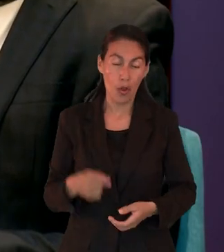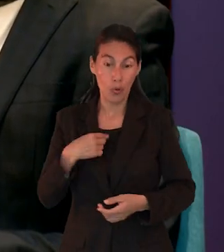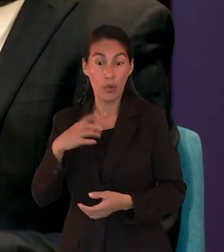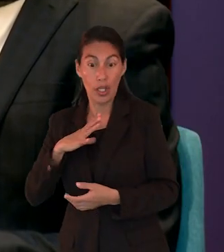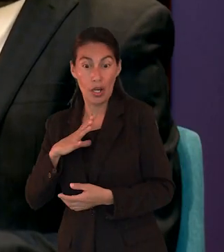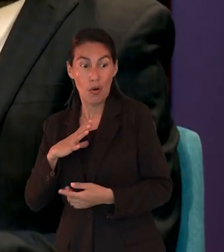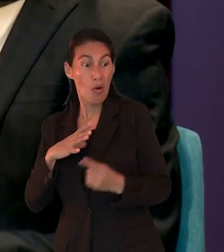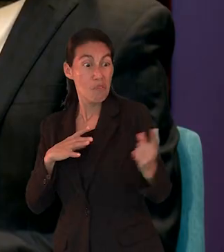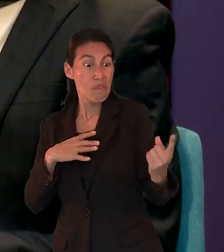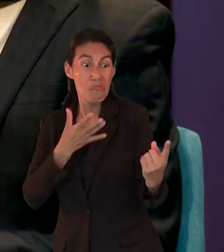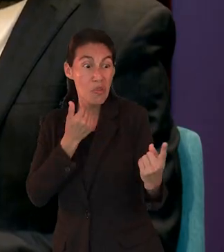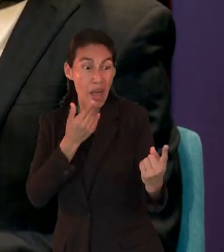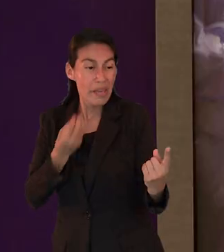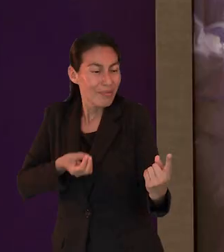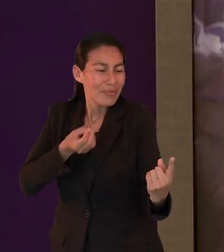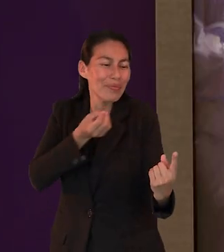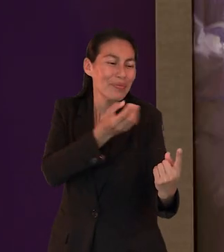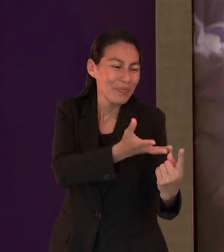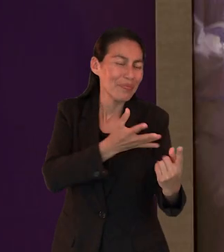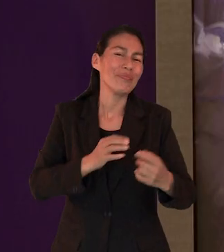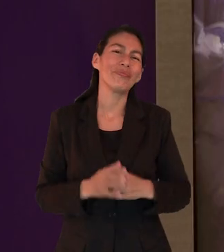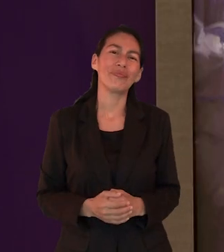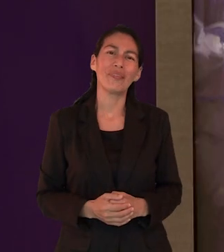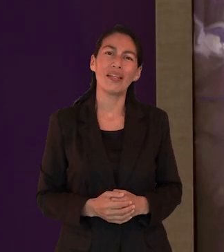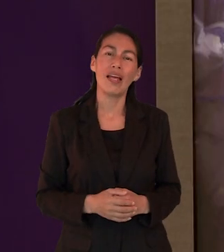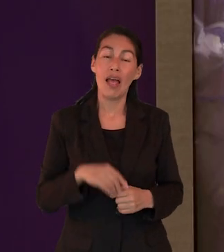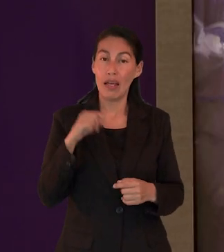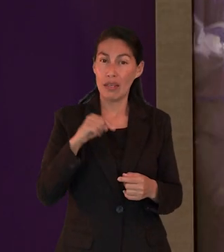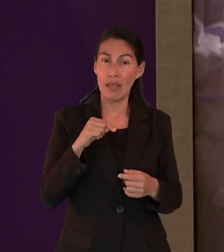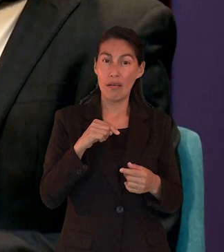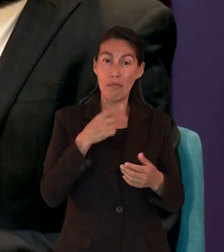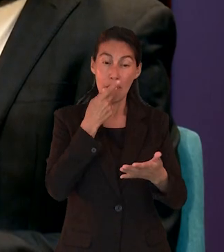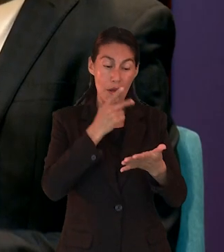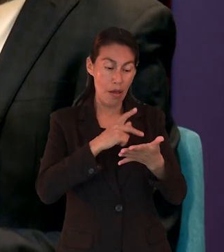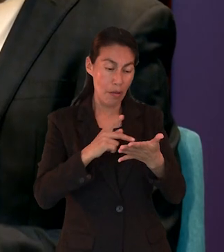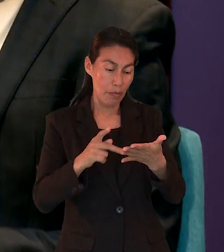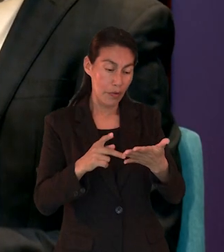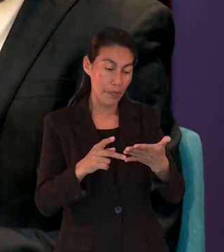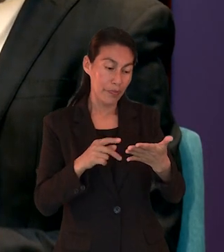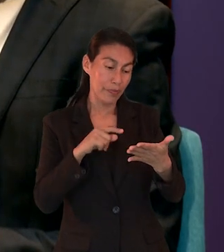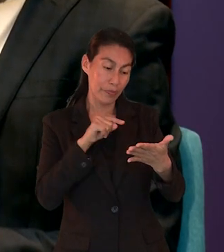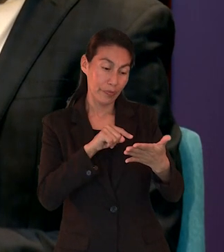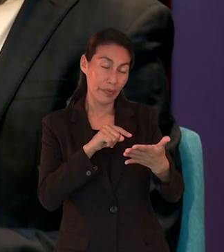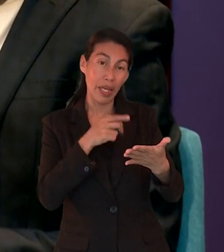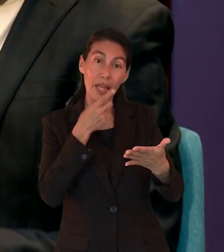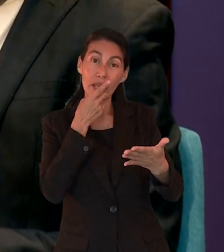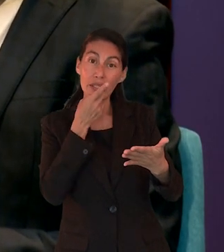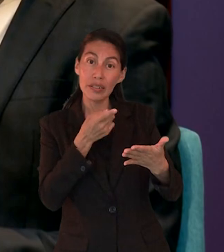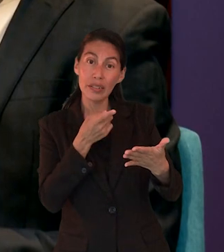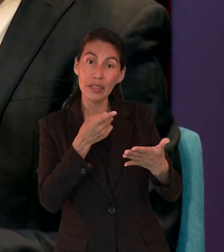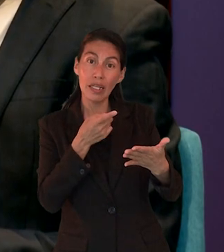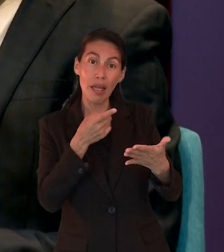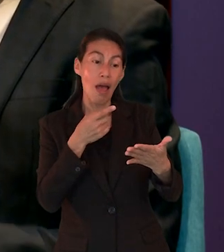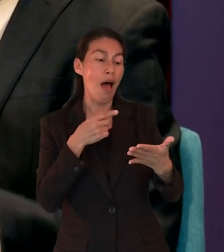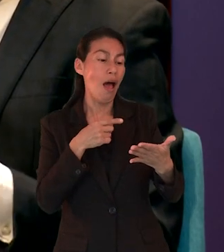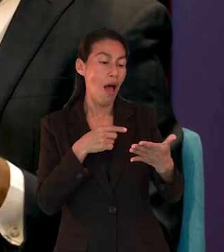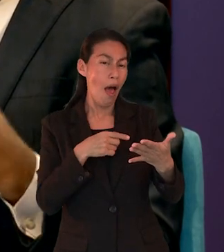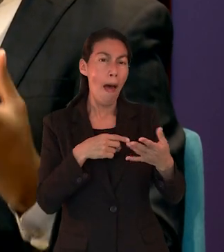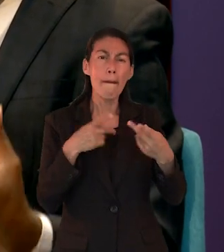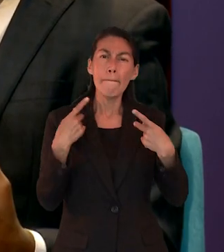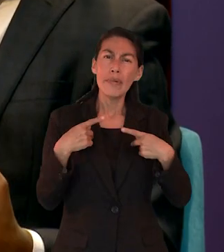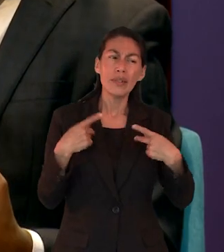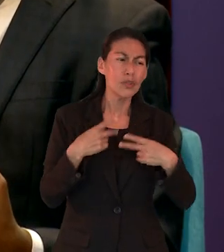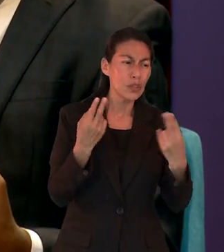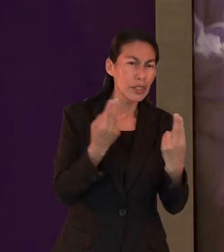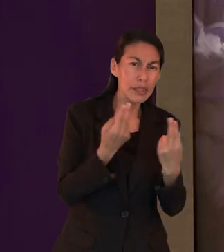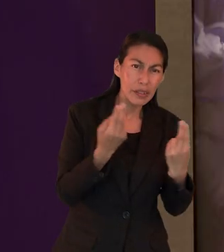Y, sin embargo, Pablo acá en Hebreos, su mente va más allá de la hospitalidad. Además de